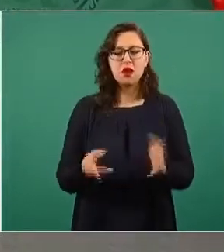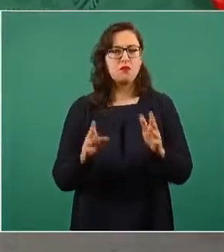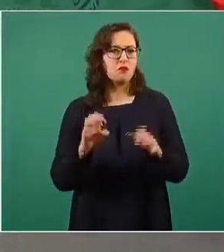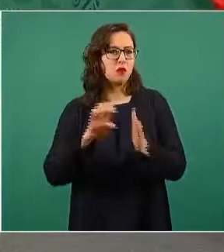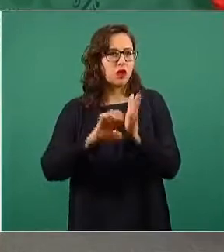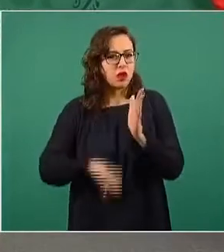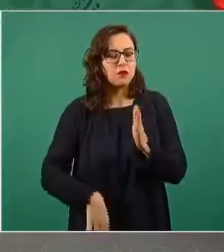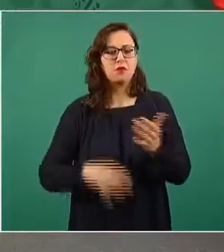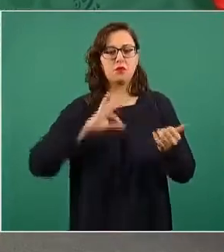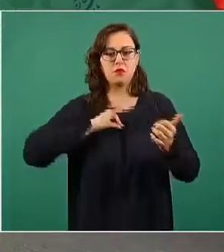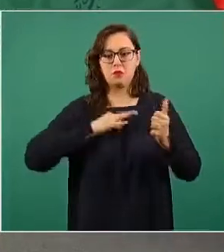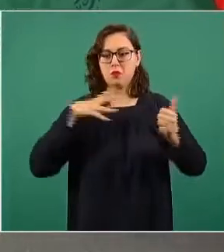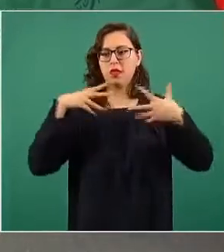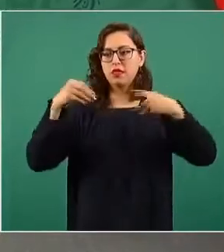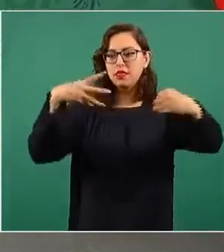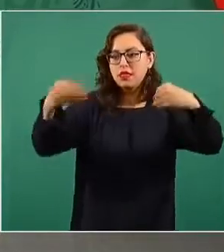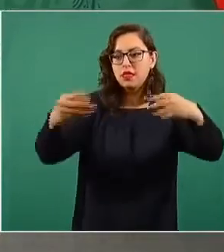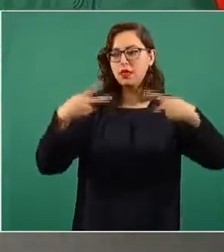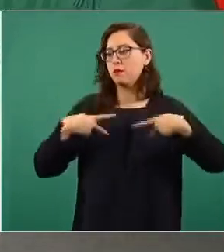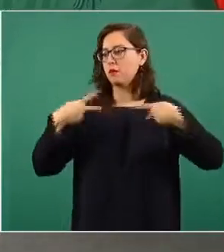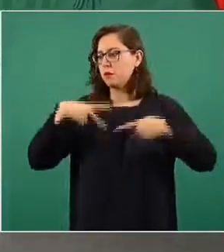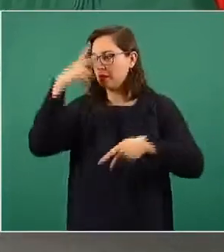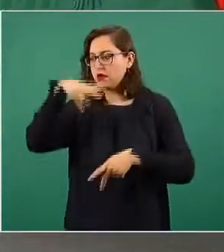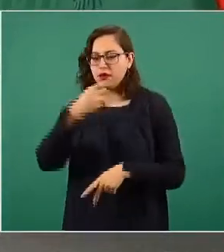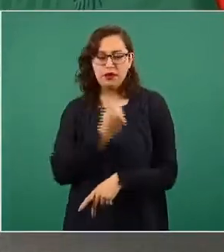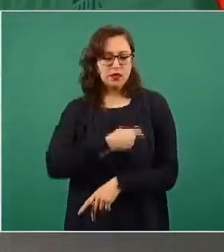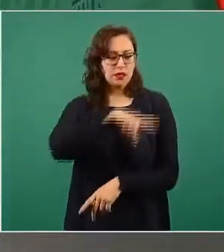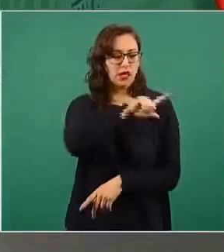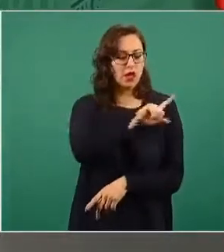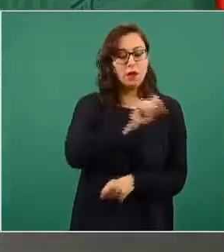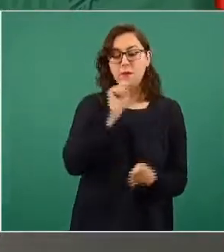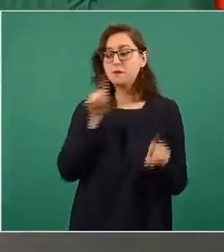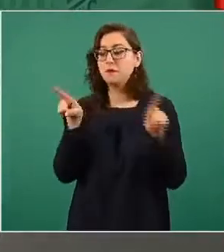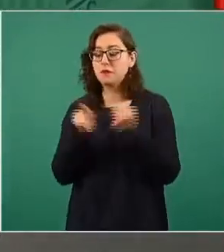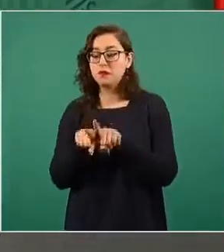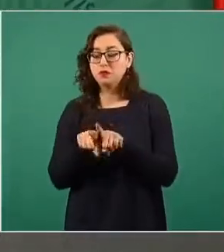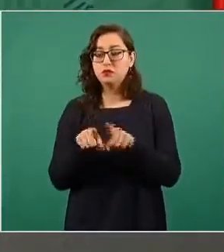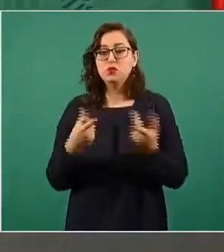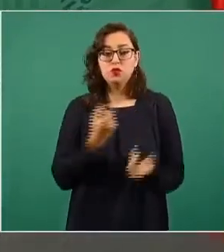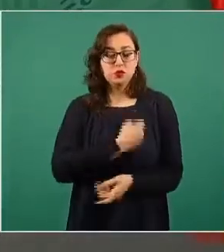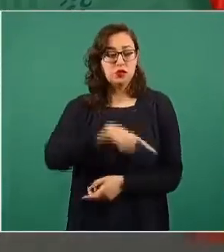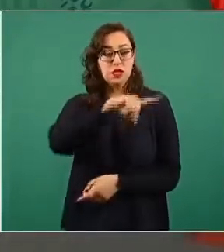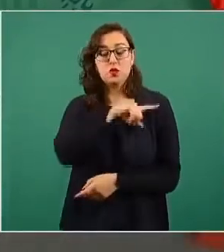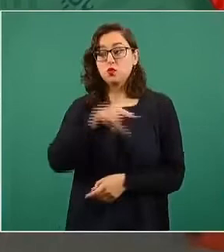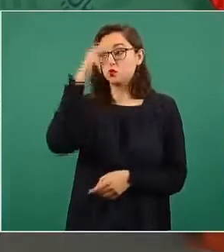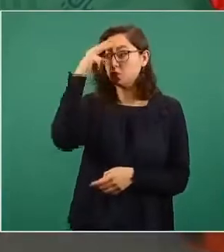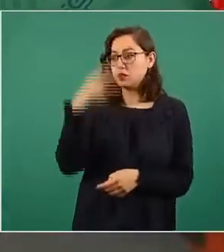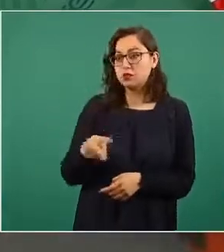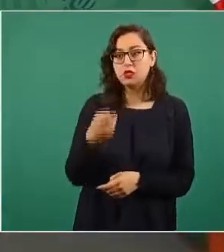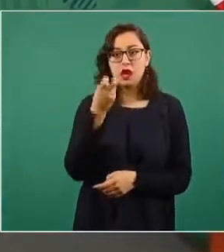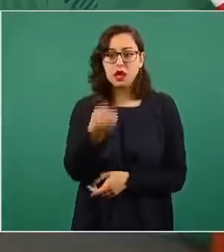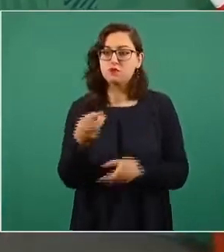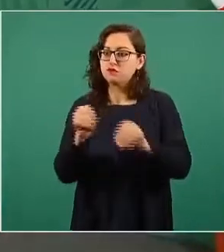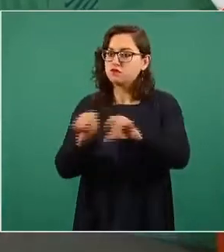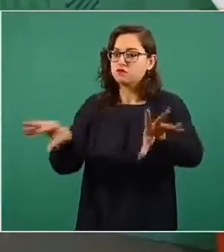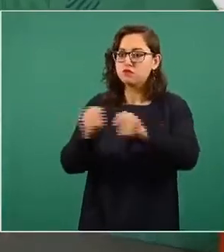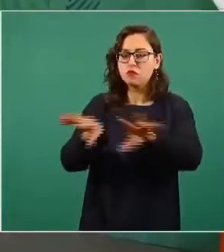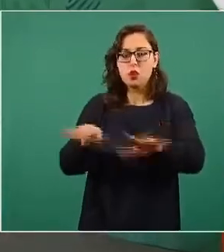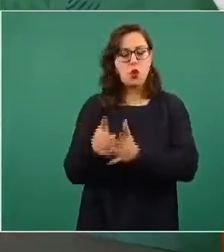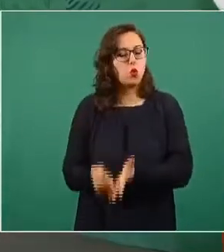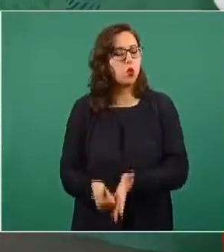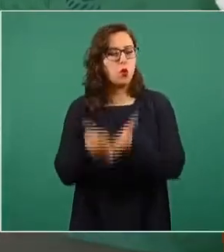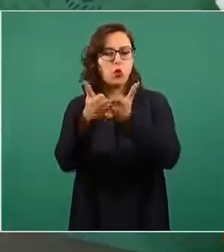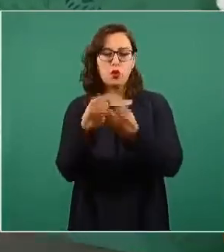de los mexicanos y específicamente también la salud del señor presidente. Como lo hemos sostenido en otras